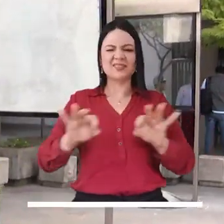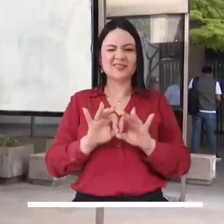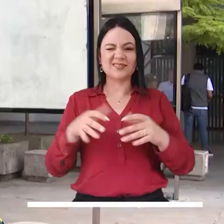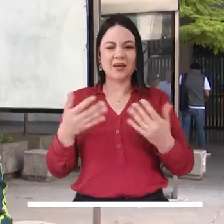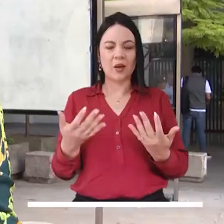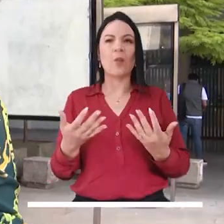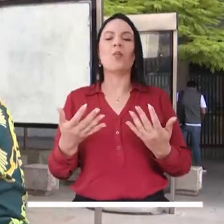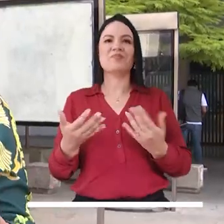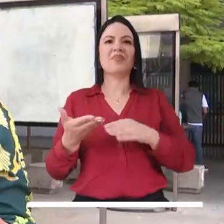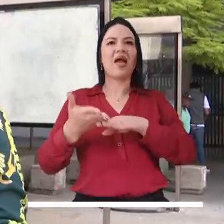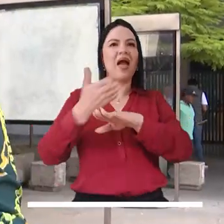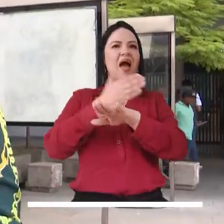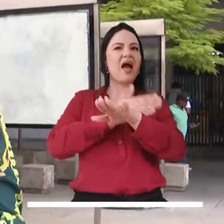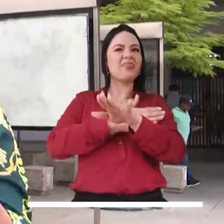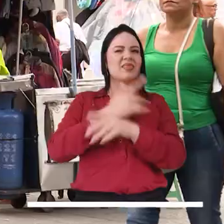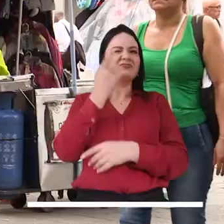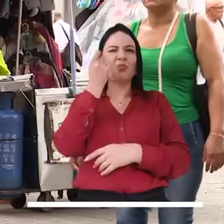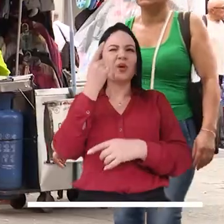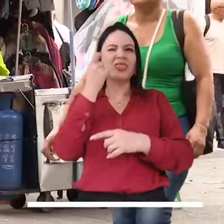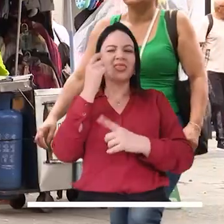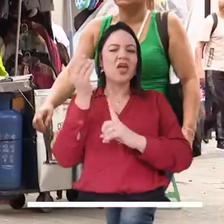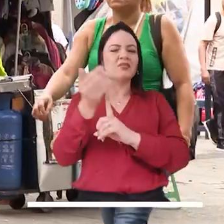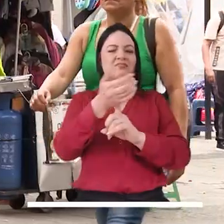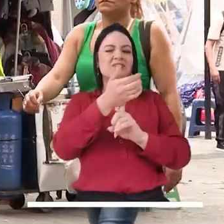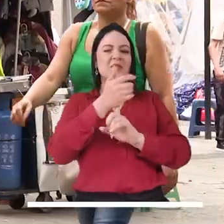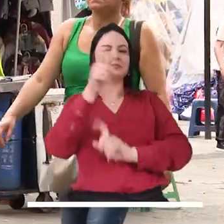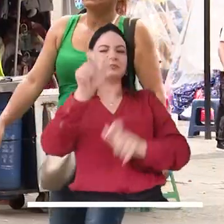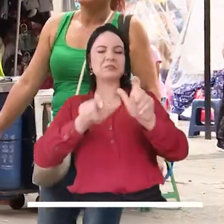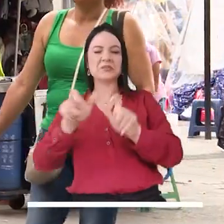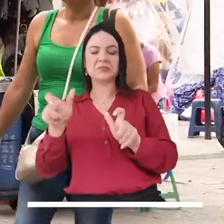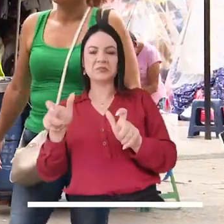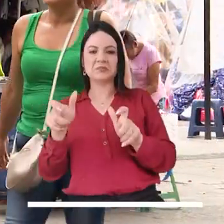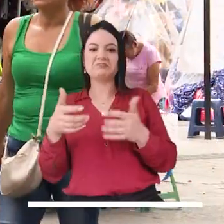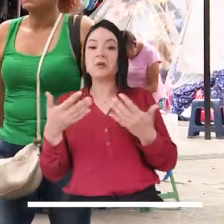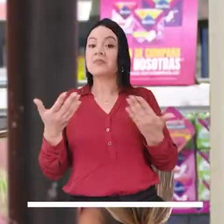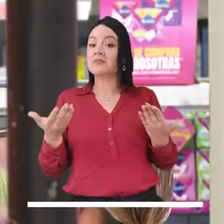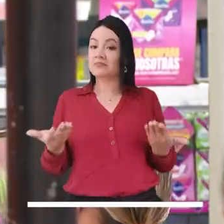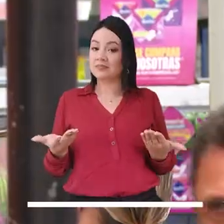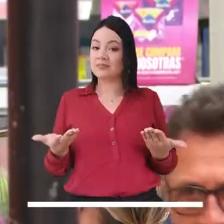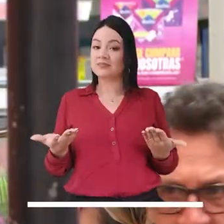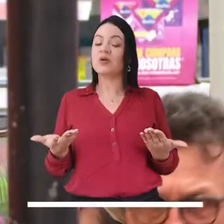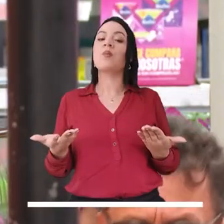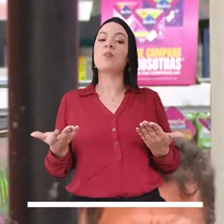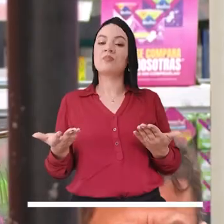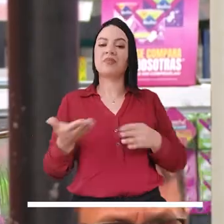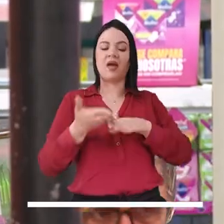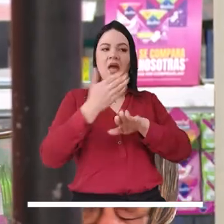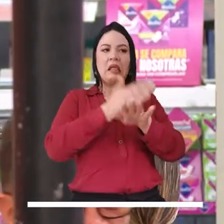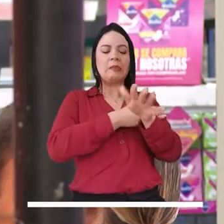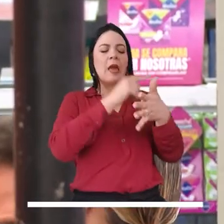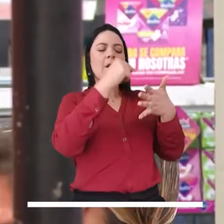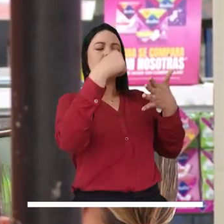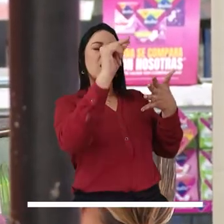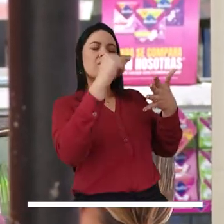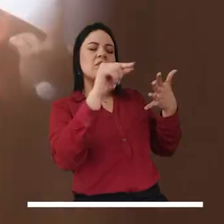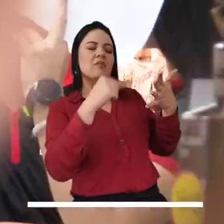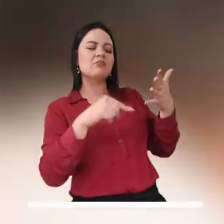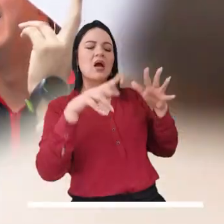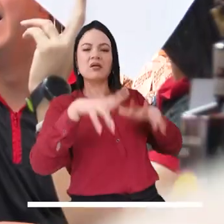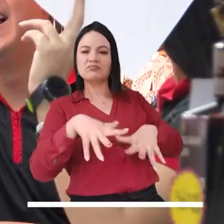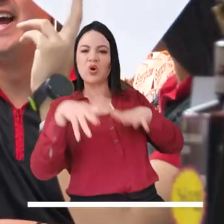importante trabajar todo el tema de percepción de seguridad ciudadana. Para ello es importante tener los